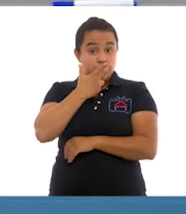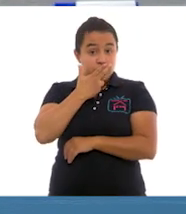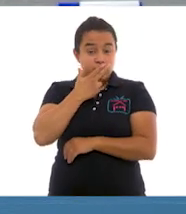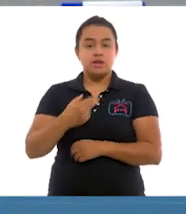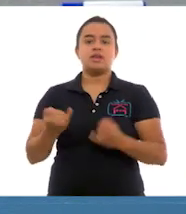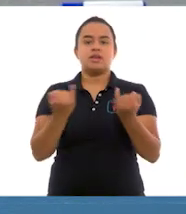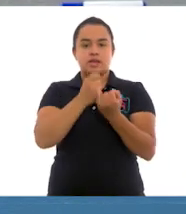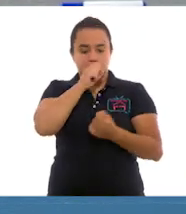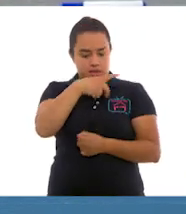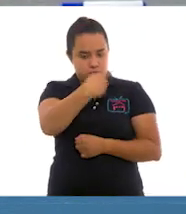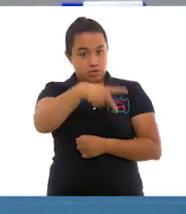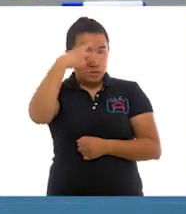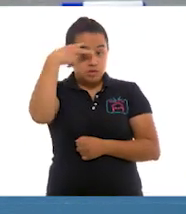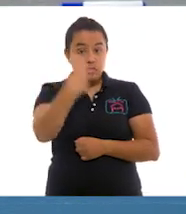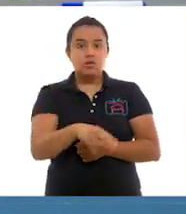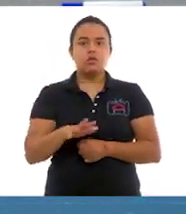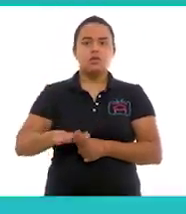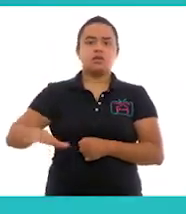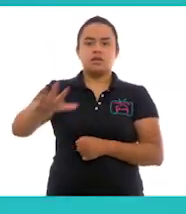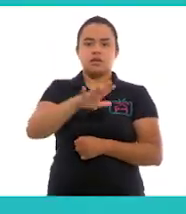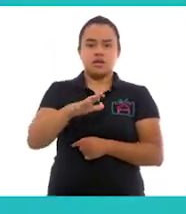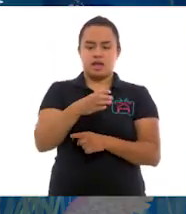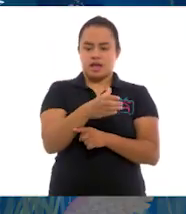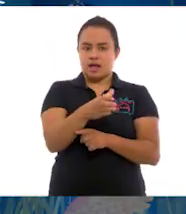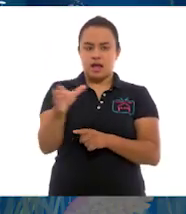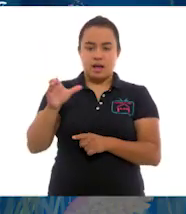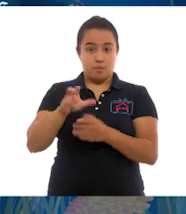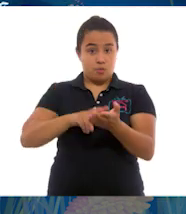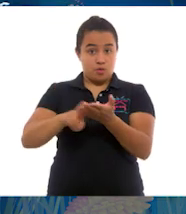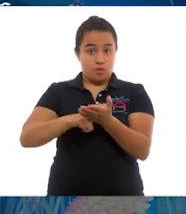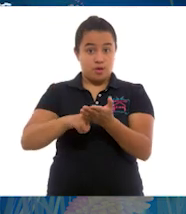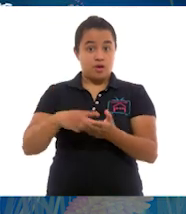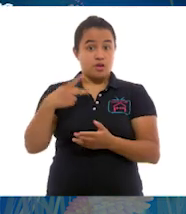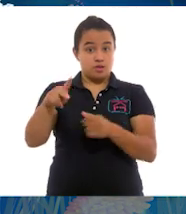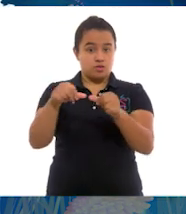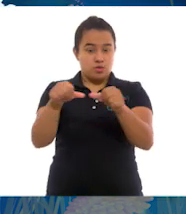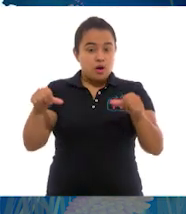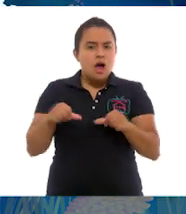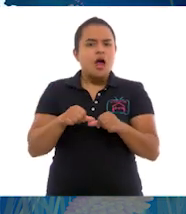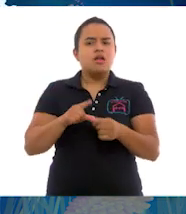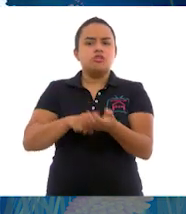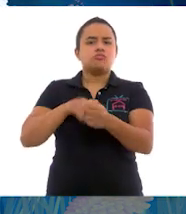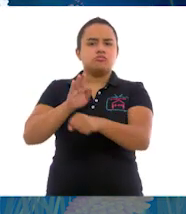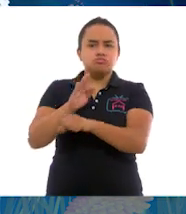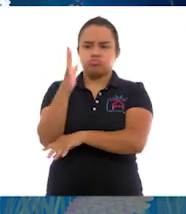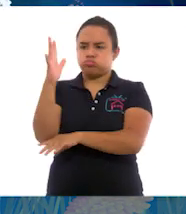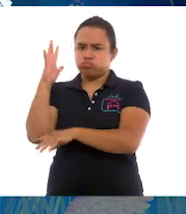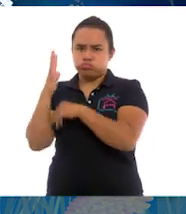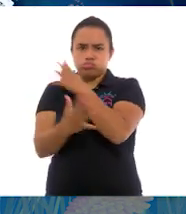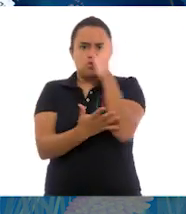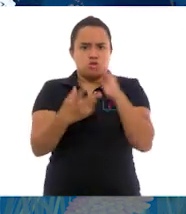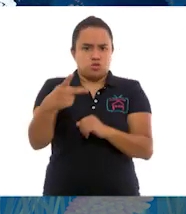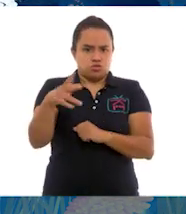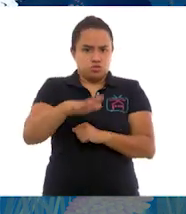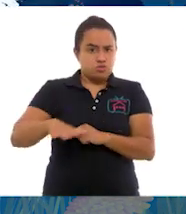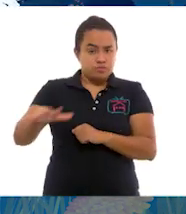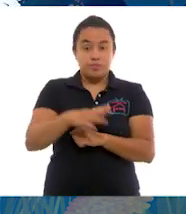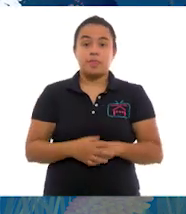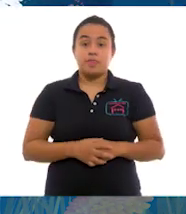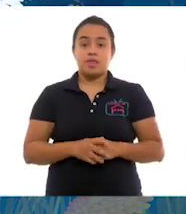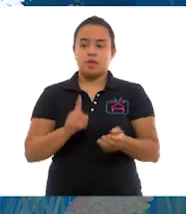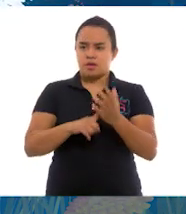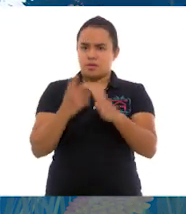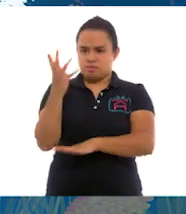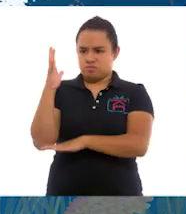también de México. Se llama Campo Verde. En esa área protegen a la flora y fauna de la región. Entre la flora